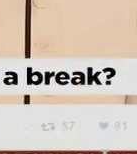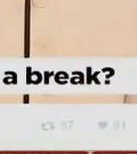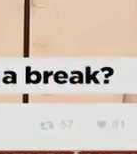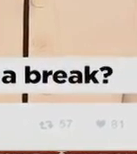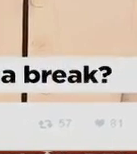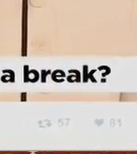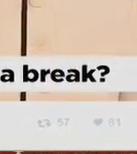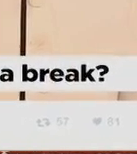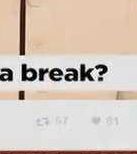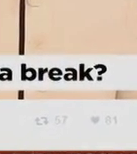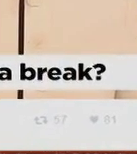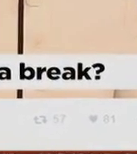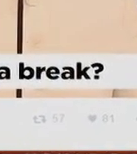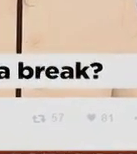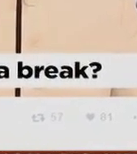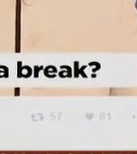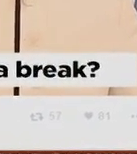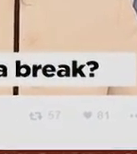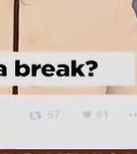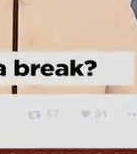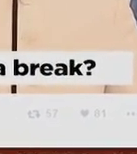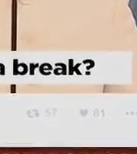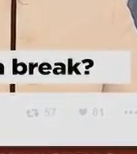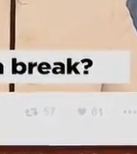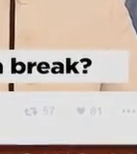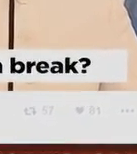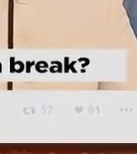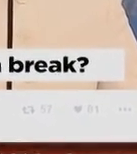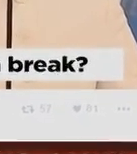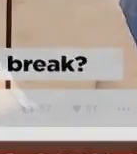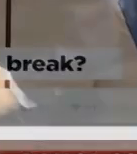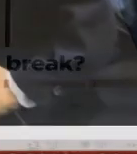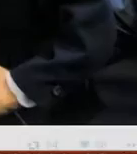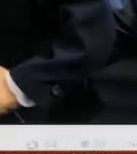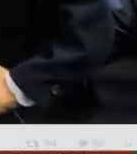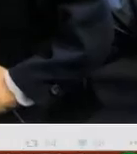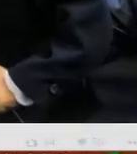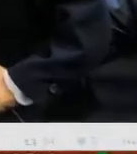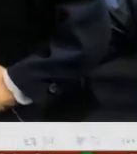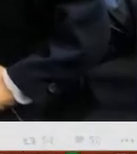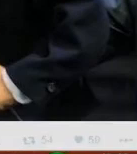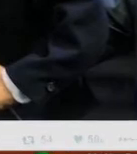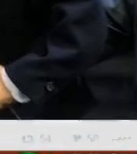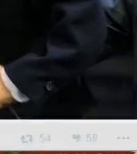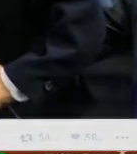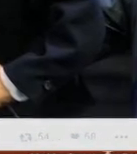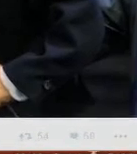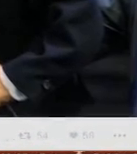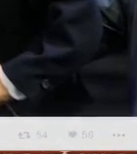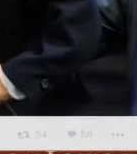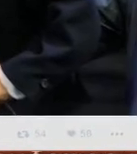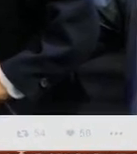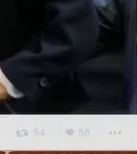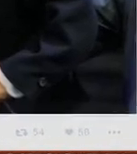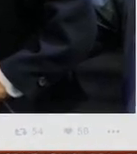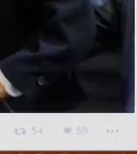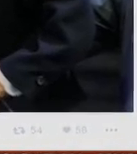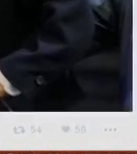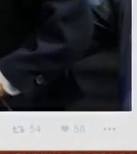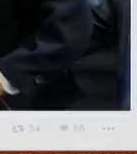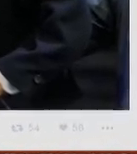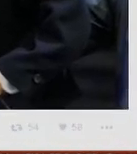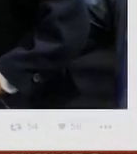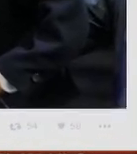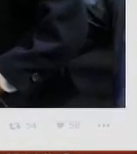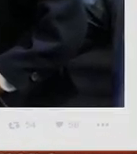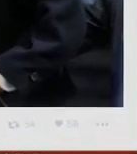14 mil 900 espectadores y Telemundo con 21 mil 542 cifras que permiten hacer un balance en el que se hizo más